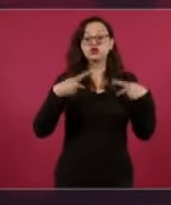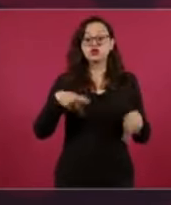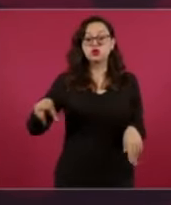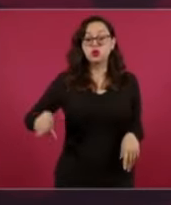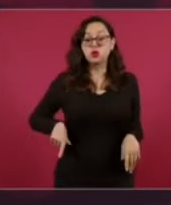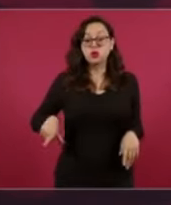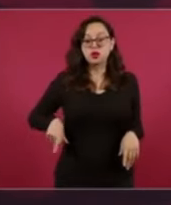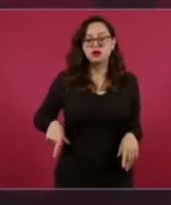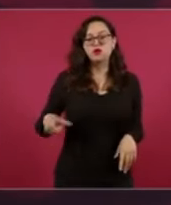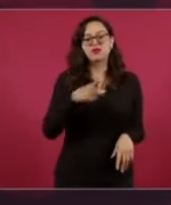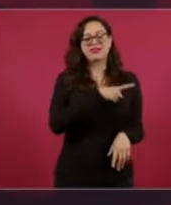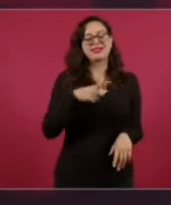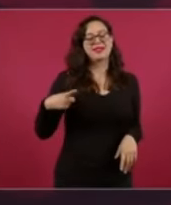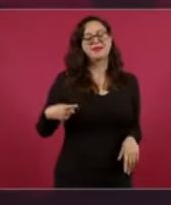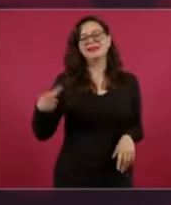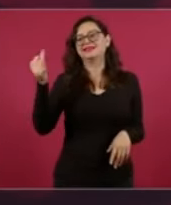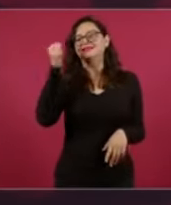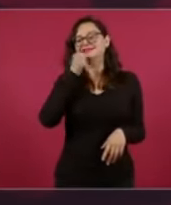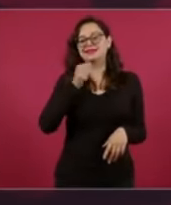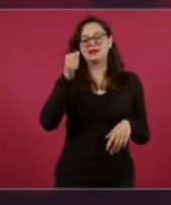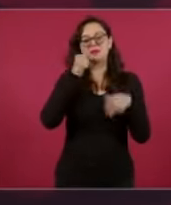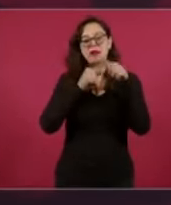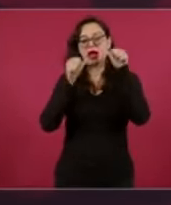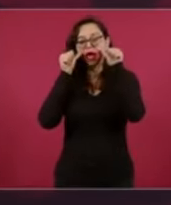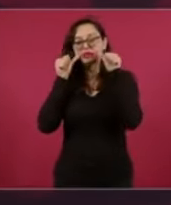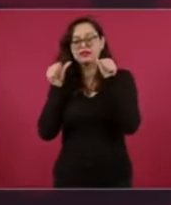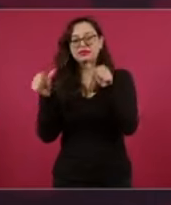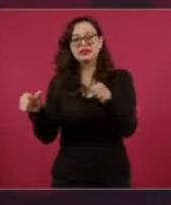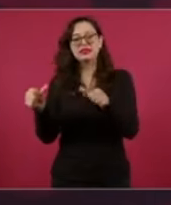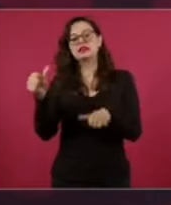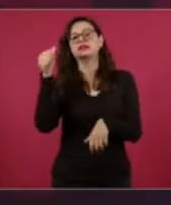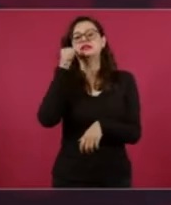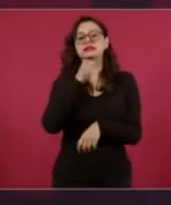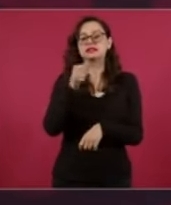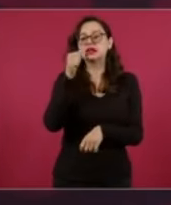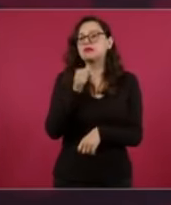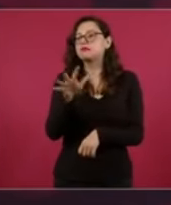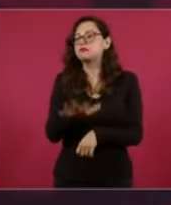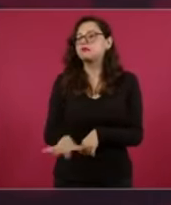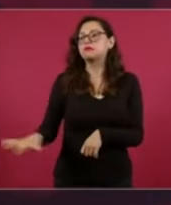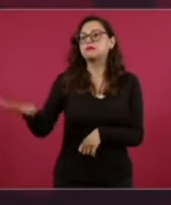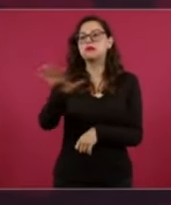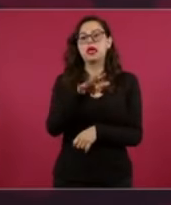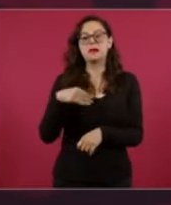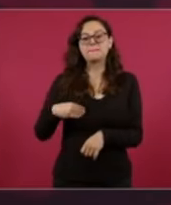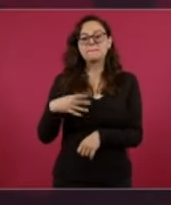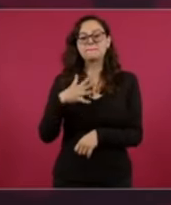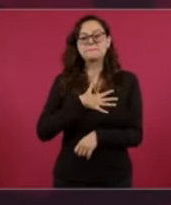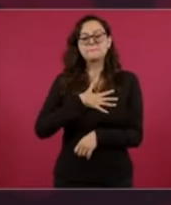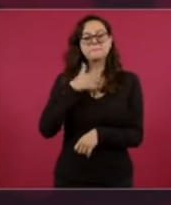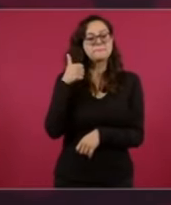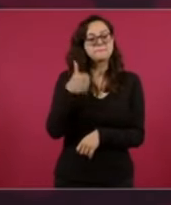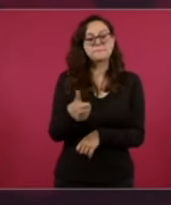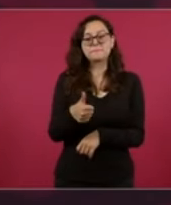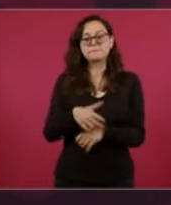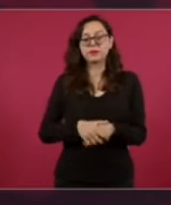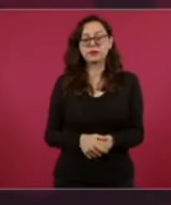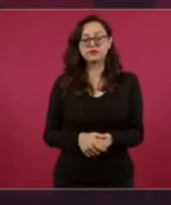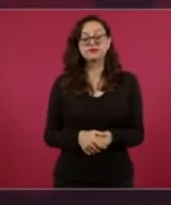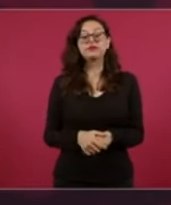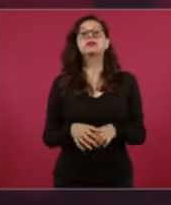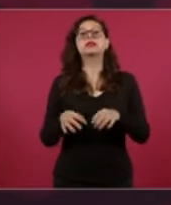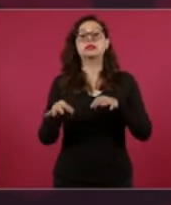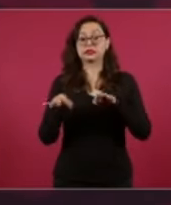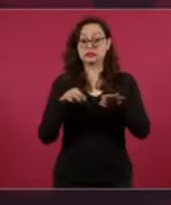pendiente de la gente, del bienestar de la gente. Si hay trabajo,